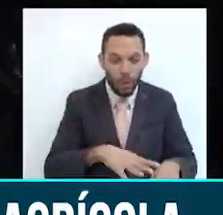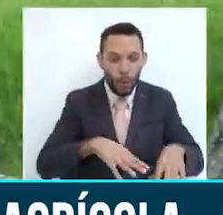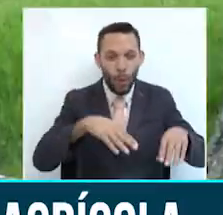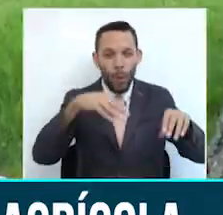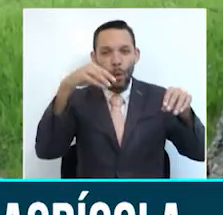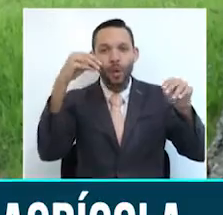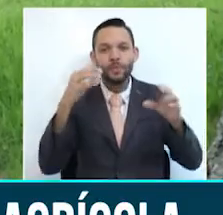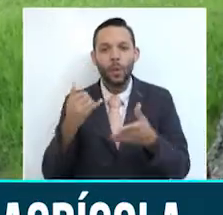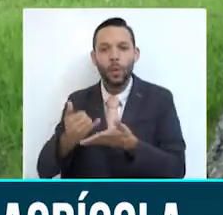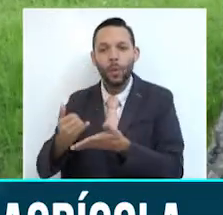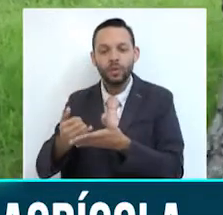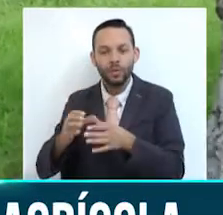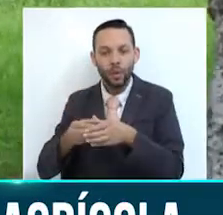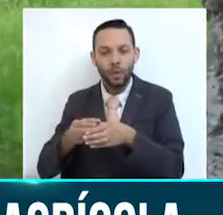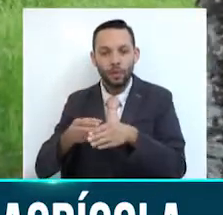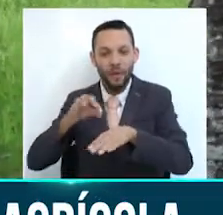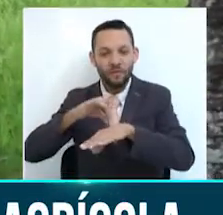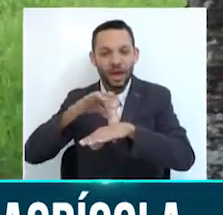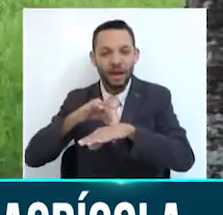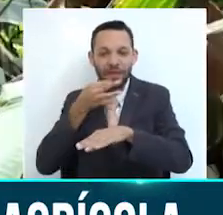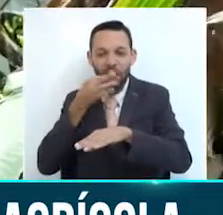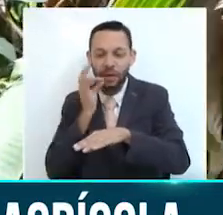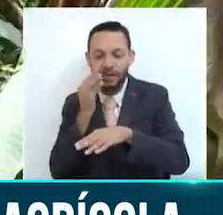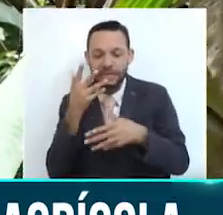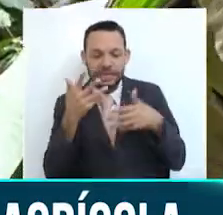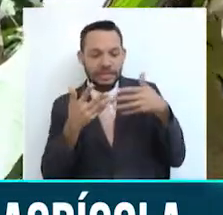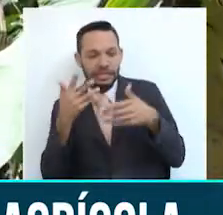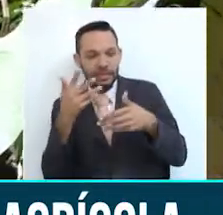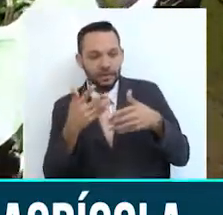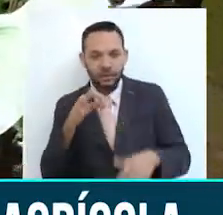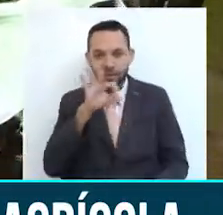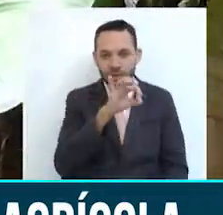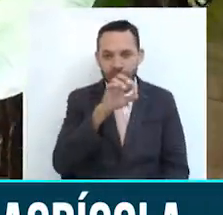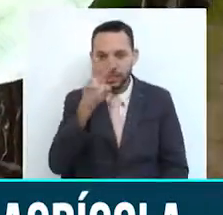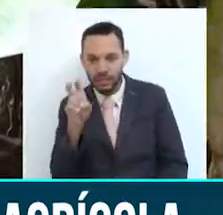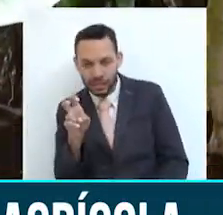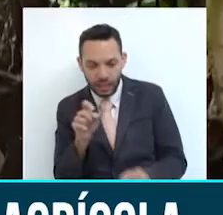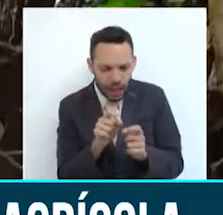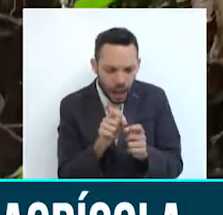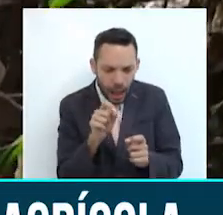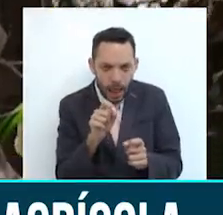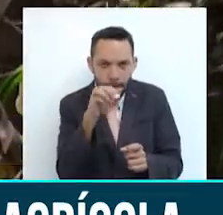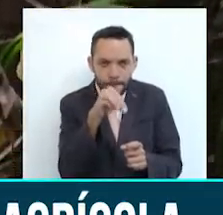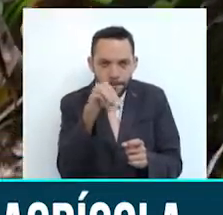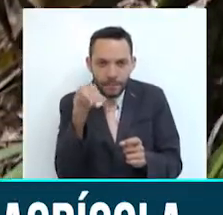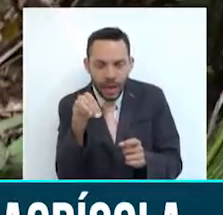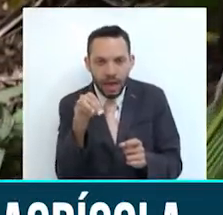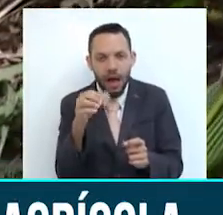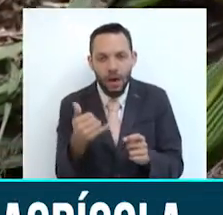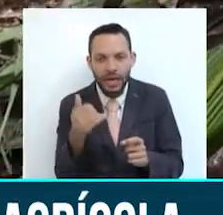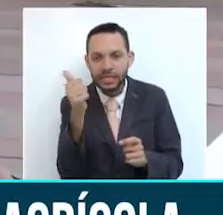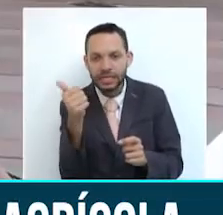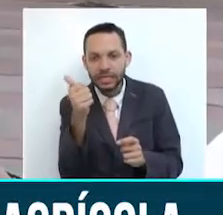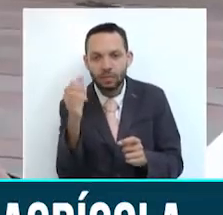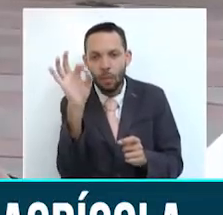Cafeteros. La disminución de las lluvias superó promedios históricos de 87 milímetros a menos del 10% en 2019.